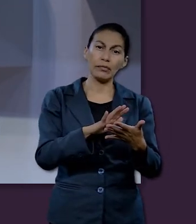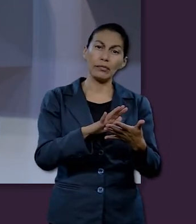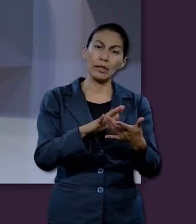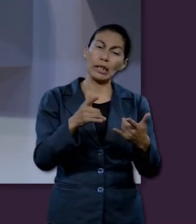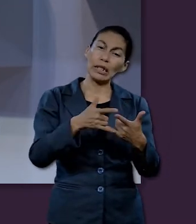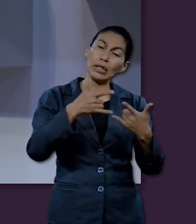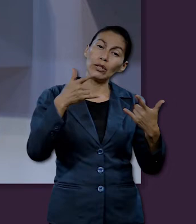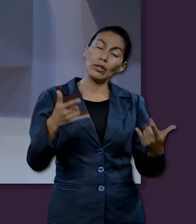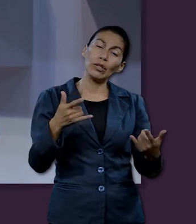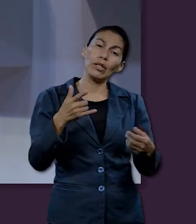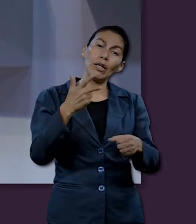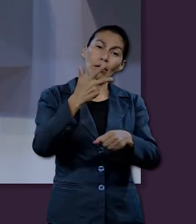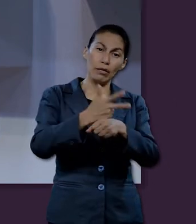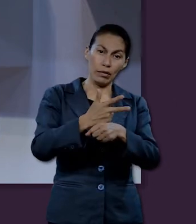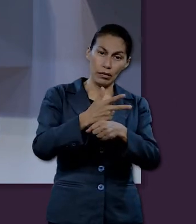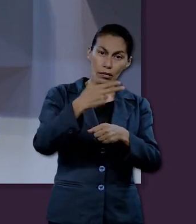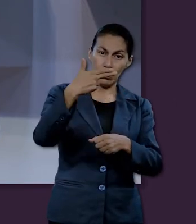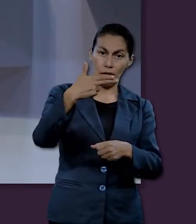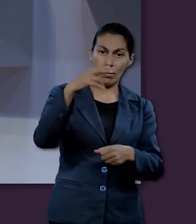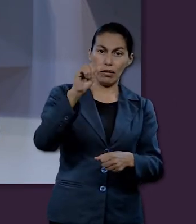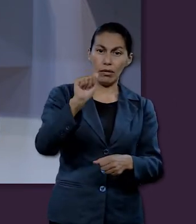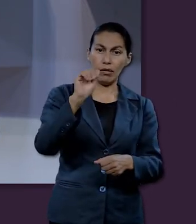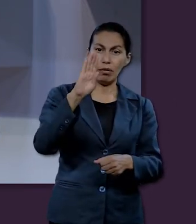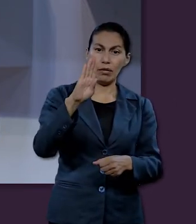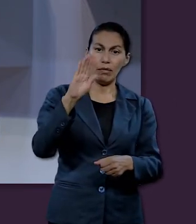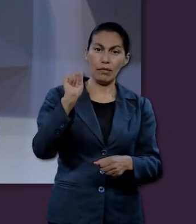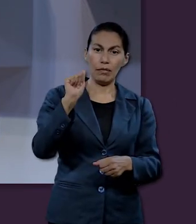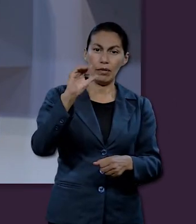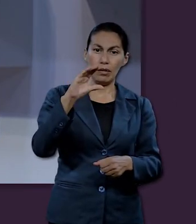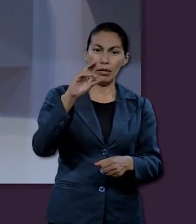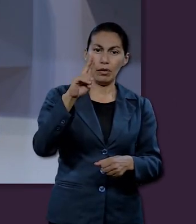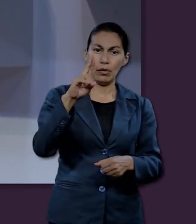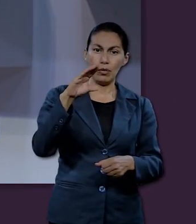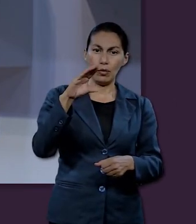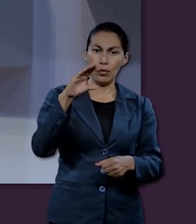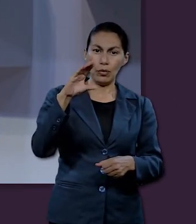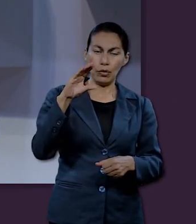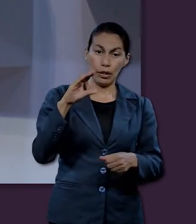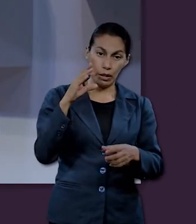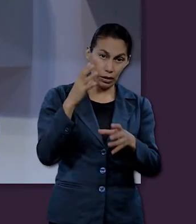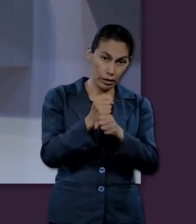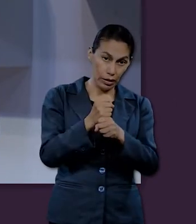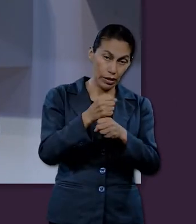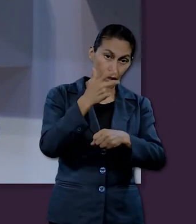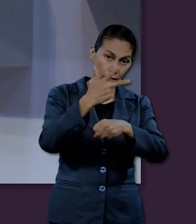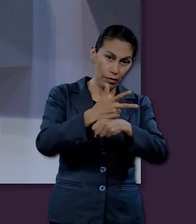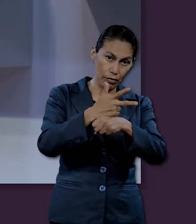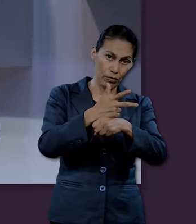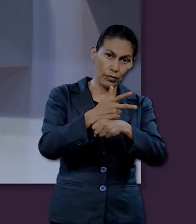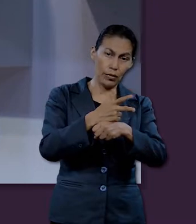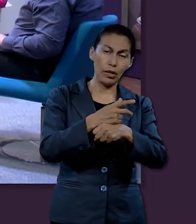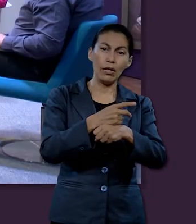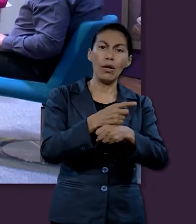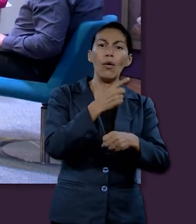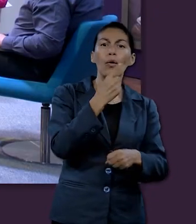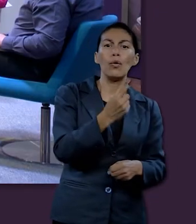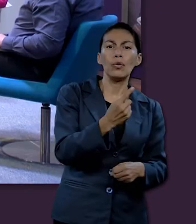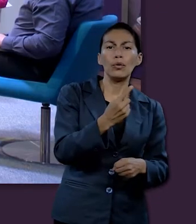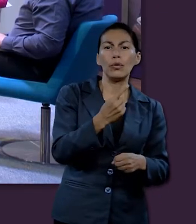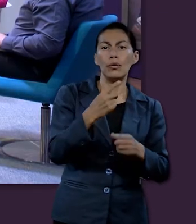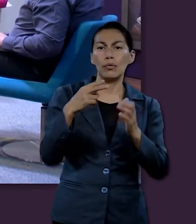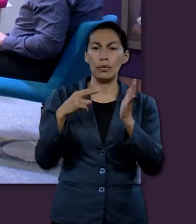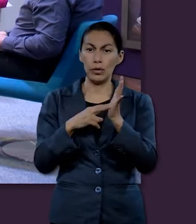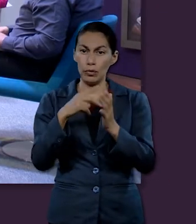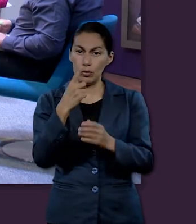que pasó en la historia de Abacud. Y para eso le voy a pedir a Sarai que lea Abacud 1, 1 al 4. Muy bien,